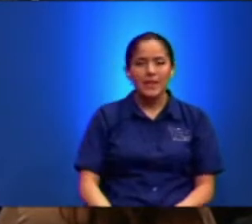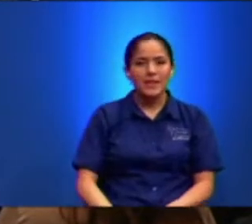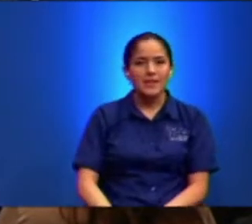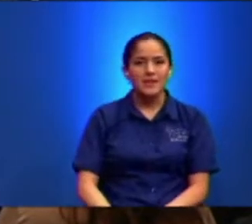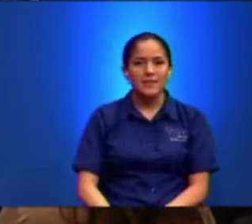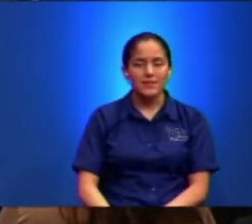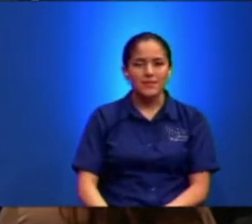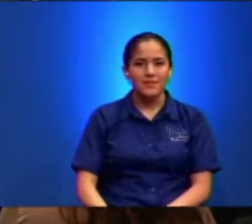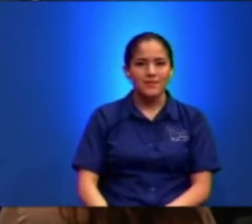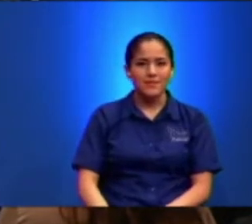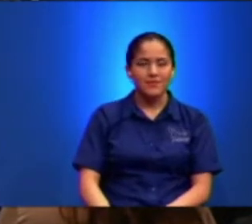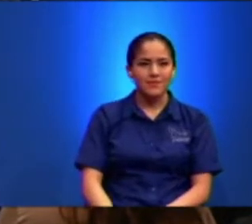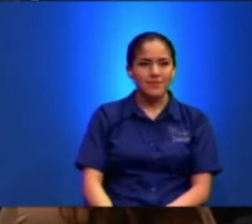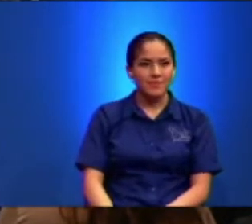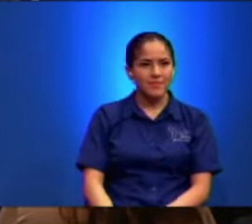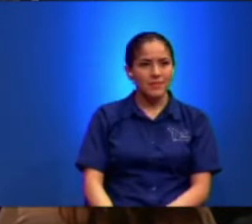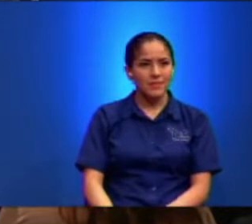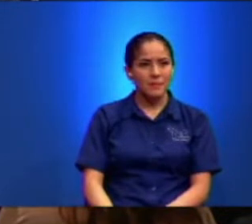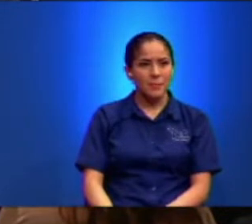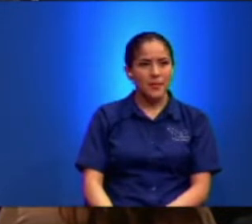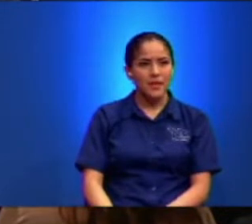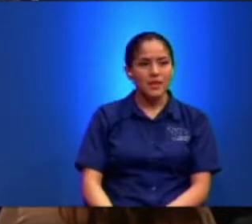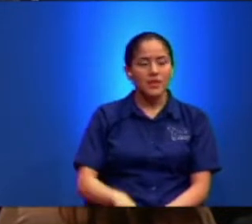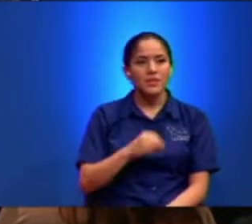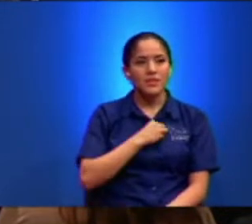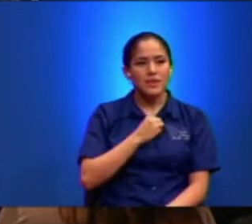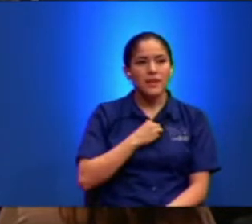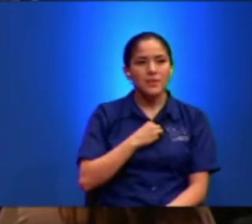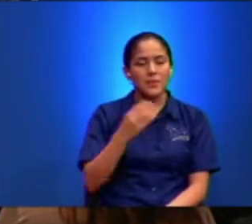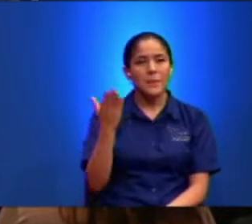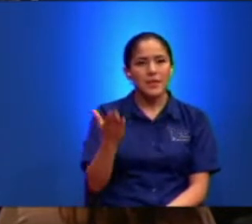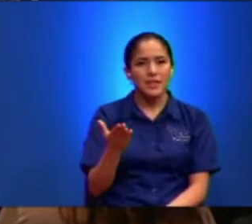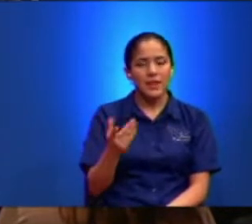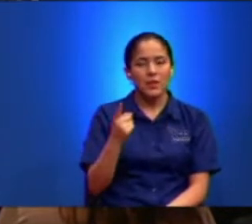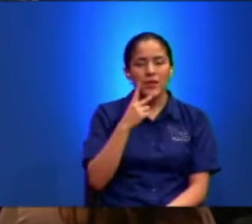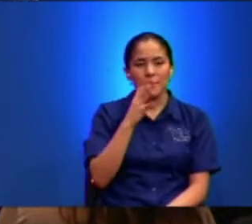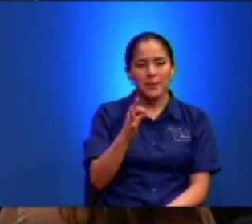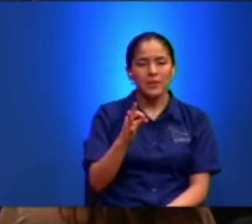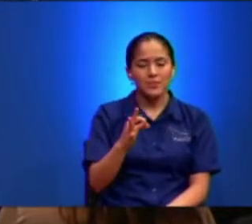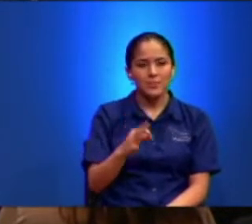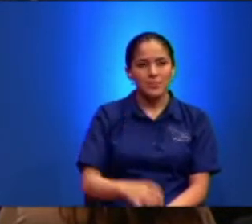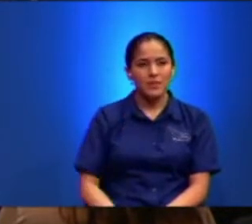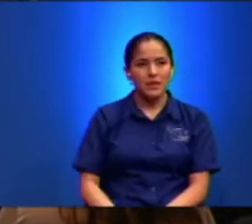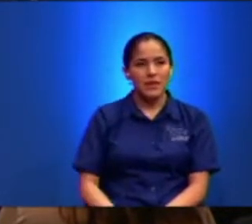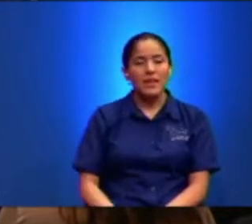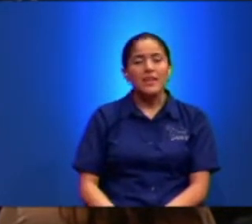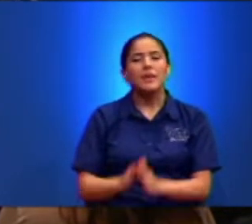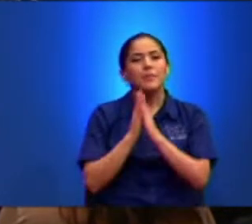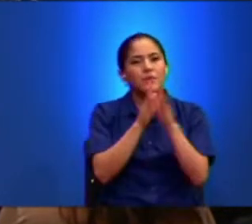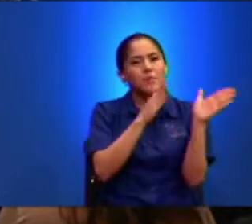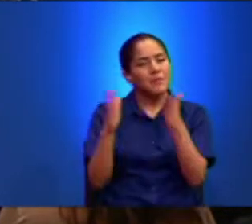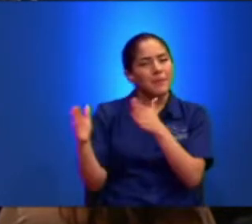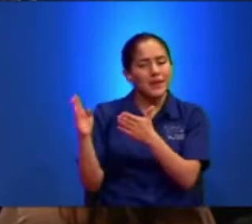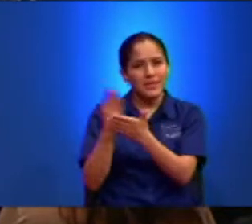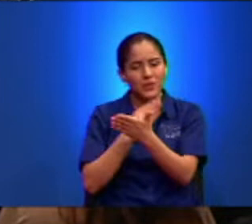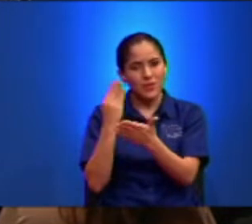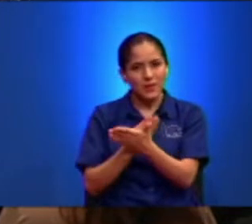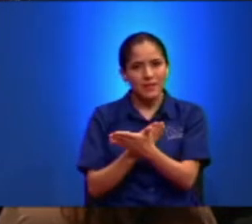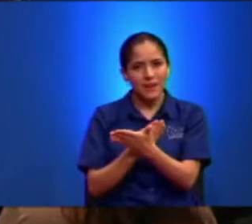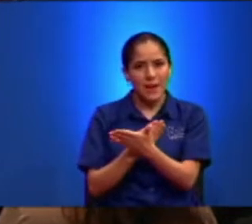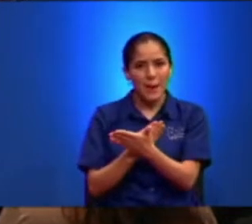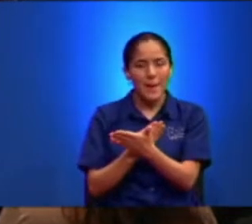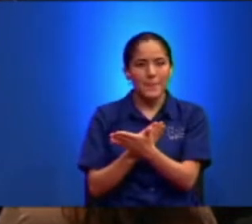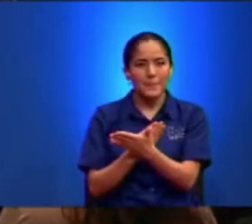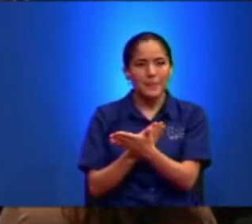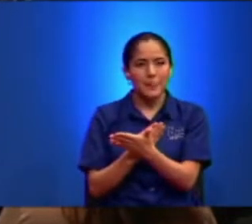algún hermano De acá De este lado Que prepare En su Biblia Marcos 8